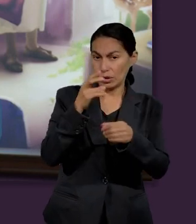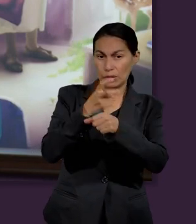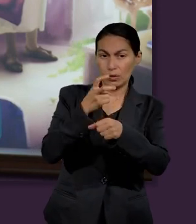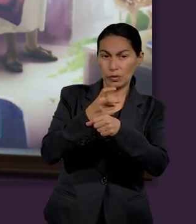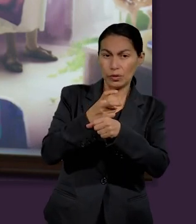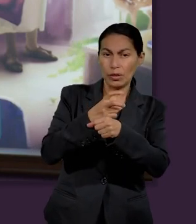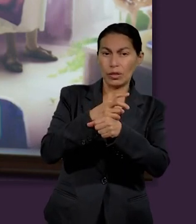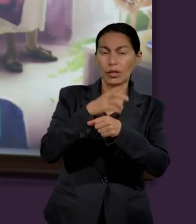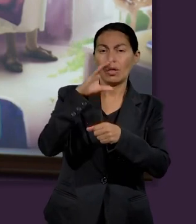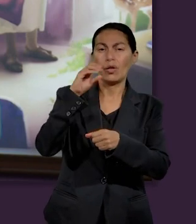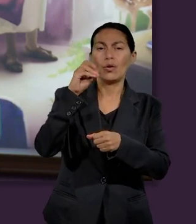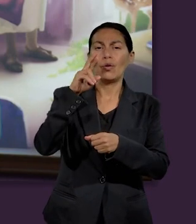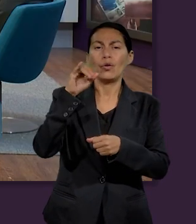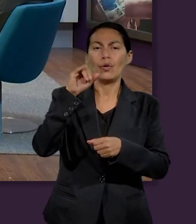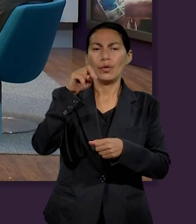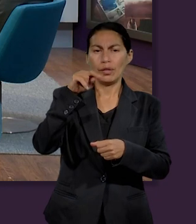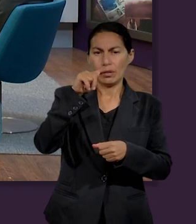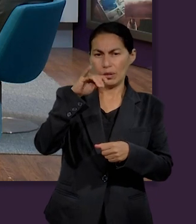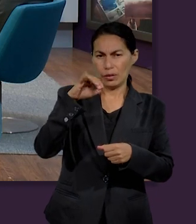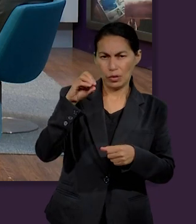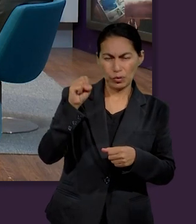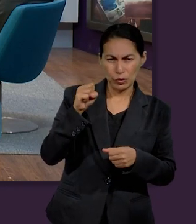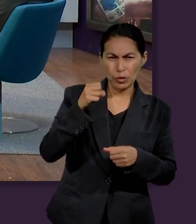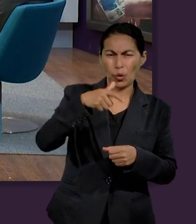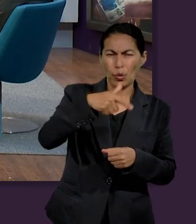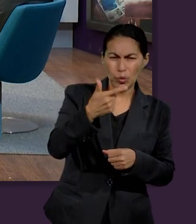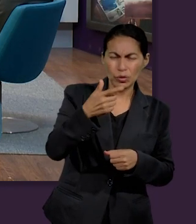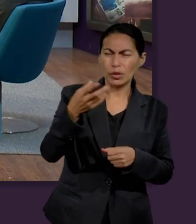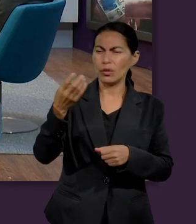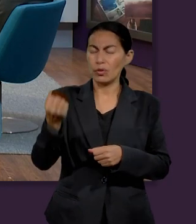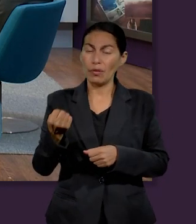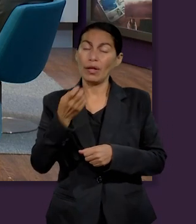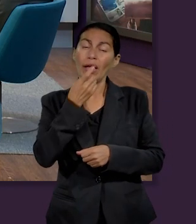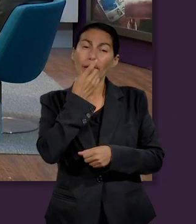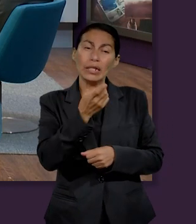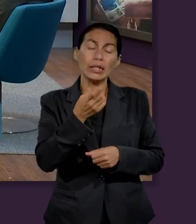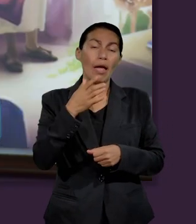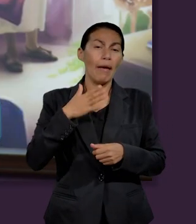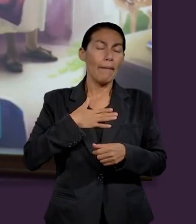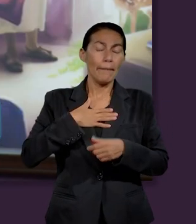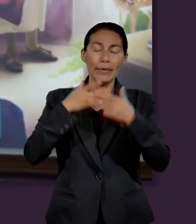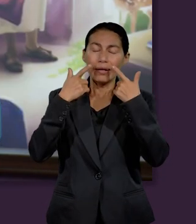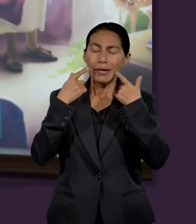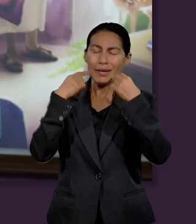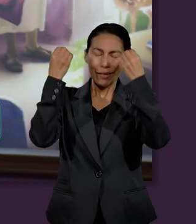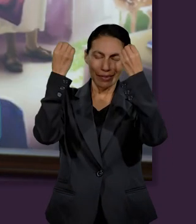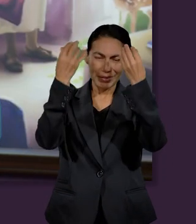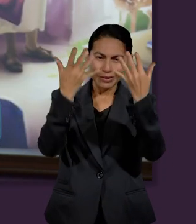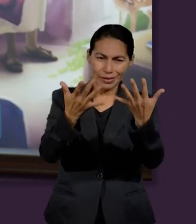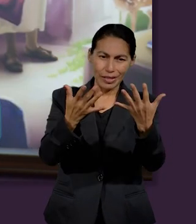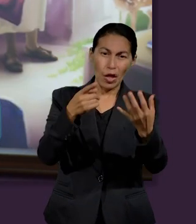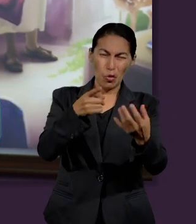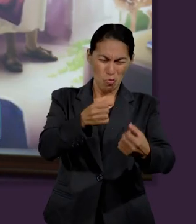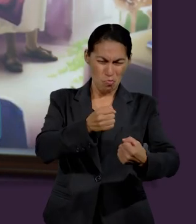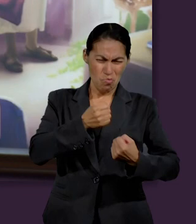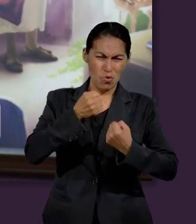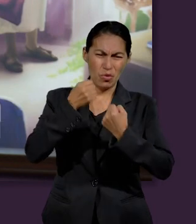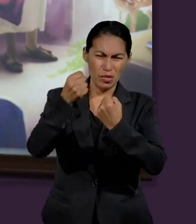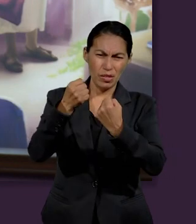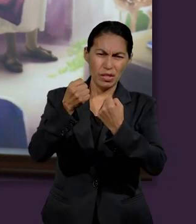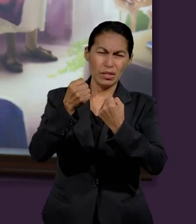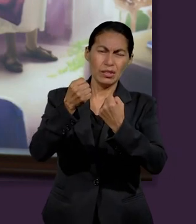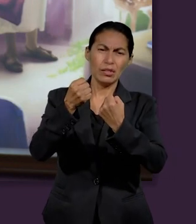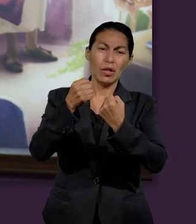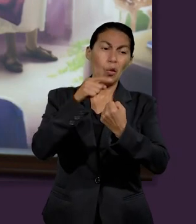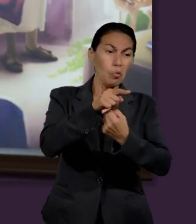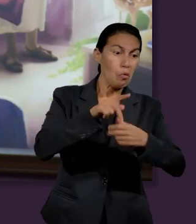encontré en 2 Corintios 12 9 que dice bástate mi gracia porque mi poder se perfecciona en la debilidad creo que esa